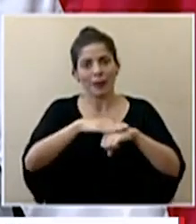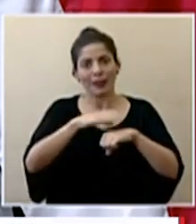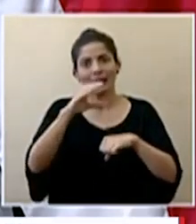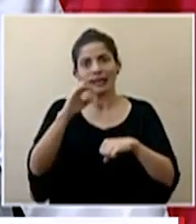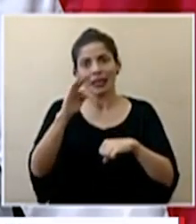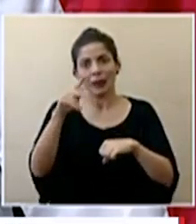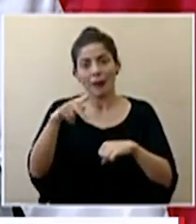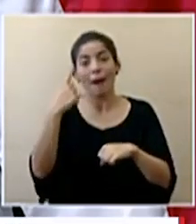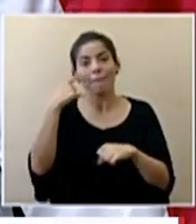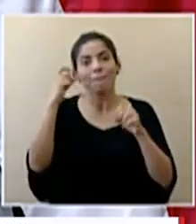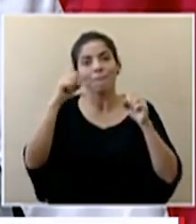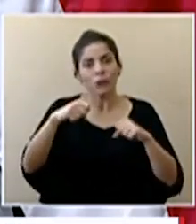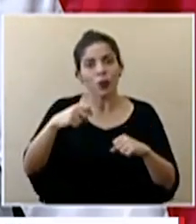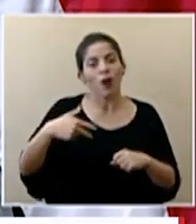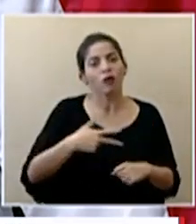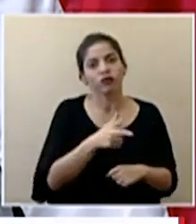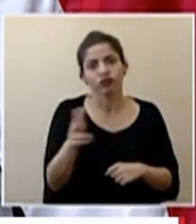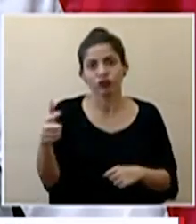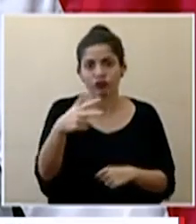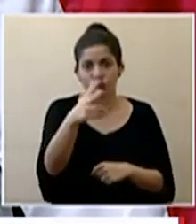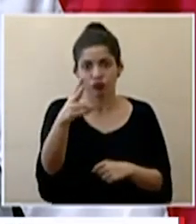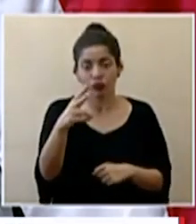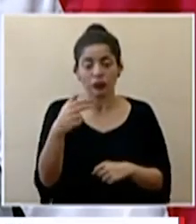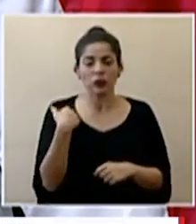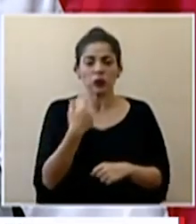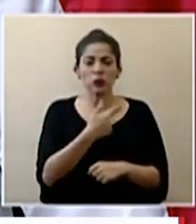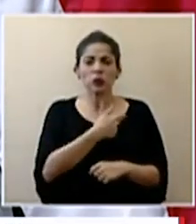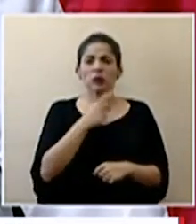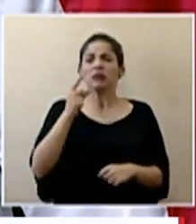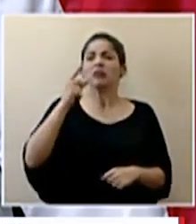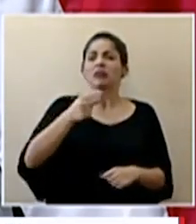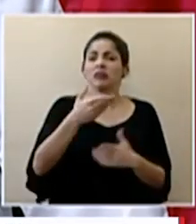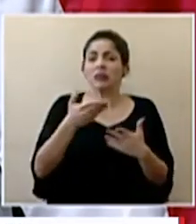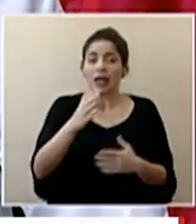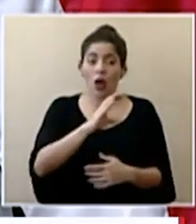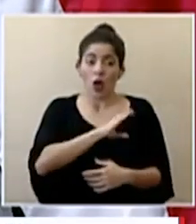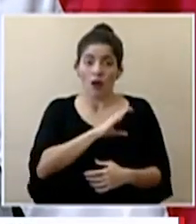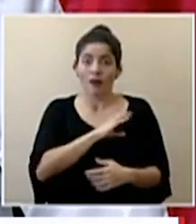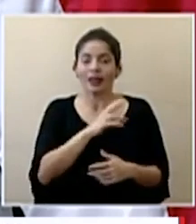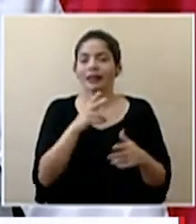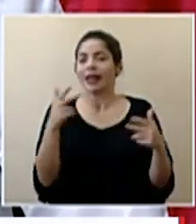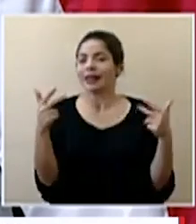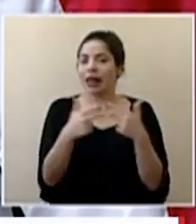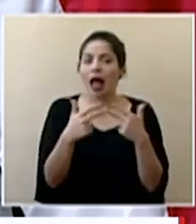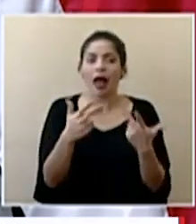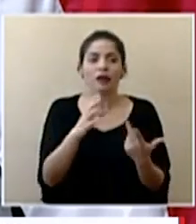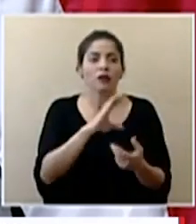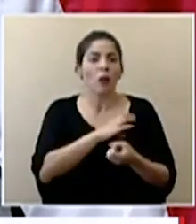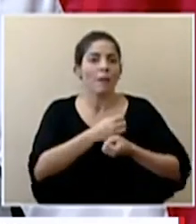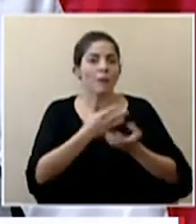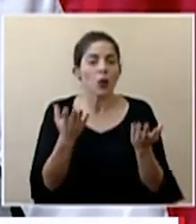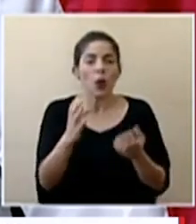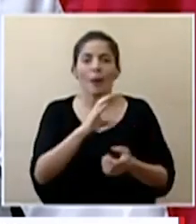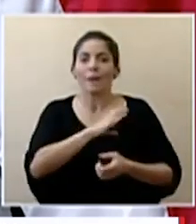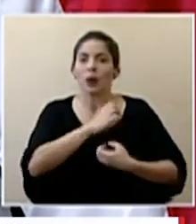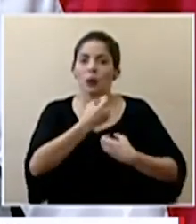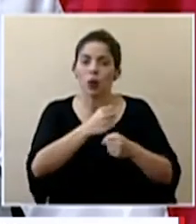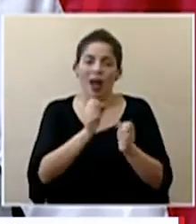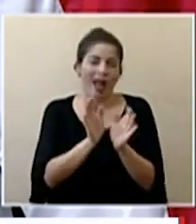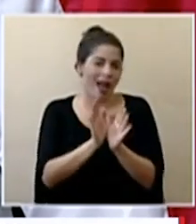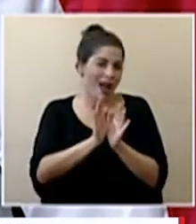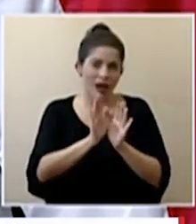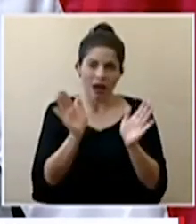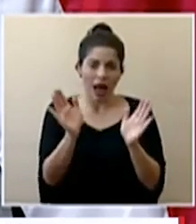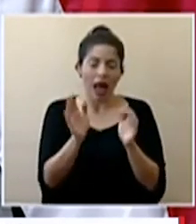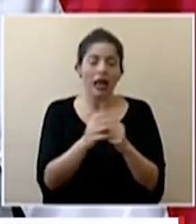ese recorrido y esa ruta. La instrucción que se le ha dado a nuestros oficiantes tránsito de fuerza pública policía municipal en general todos